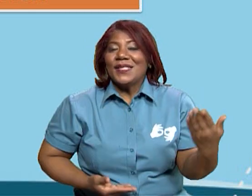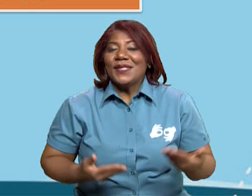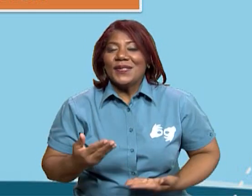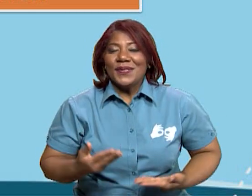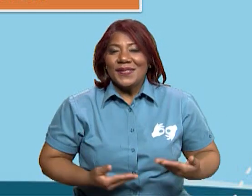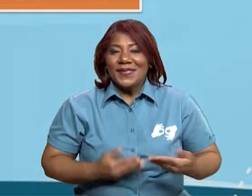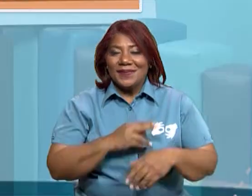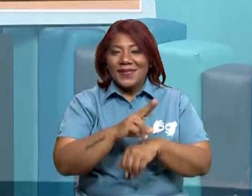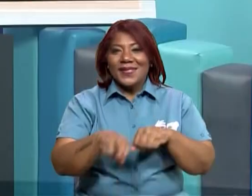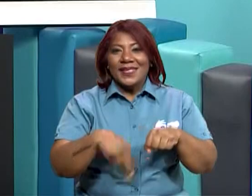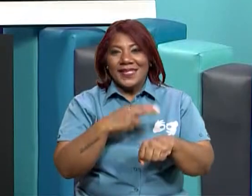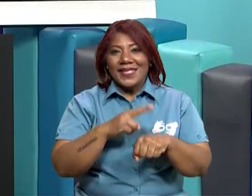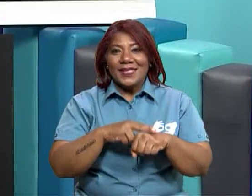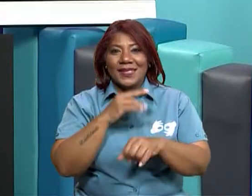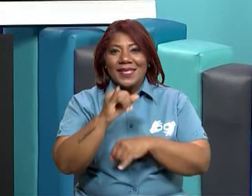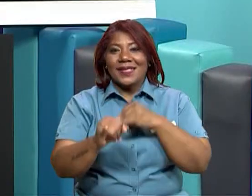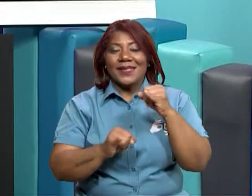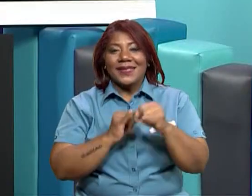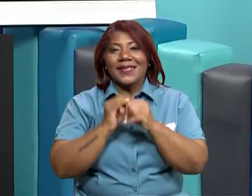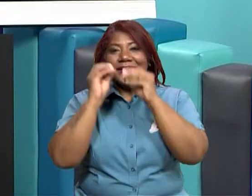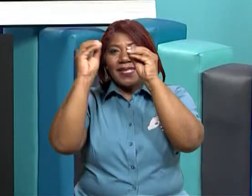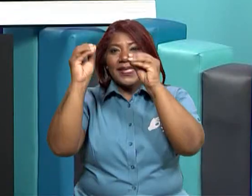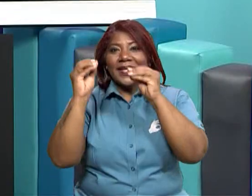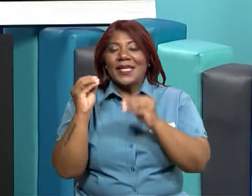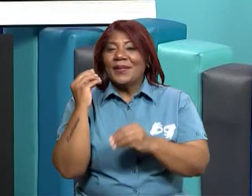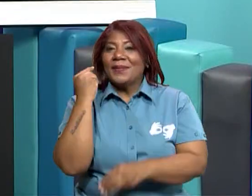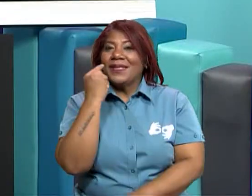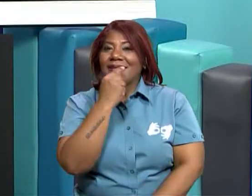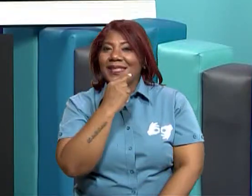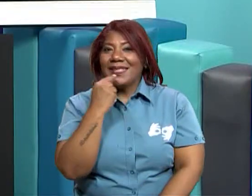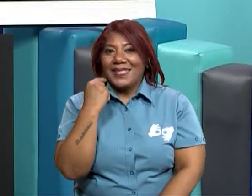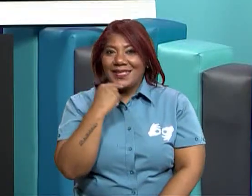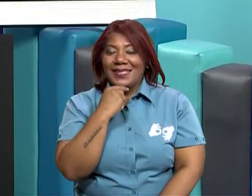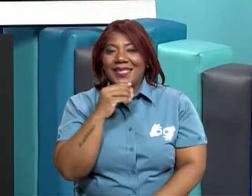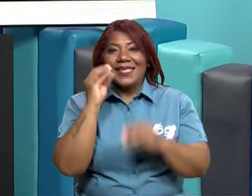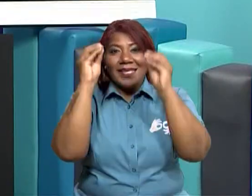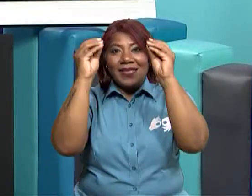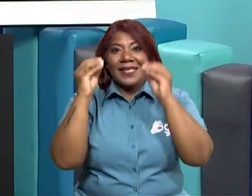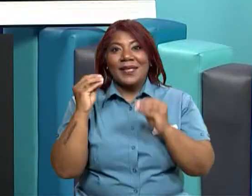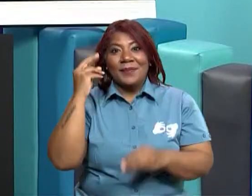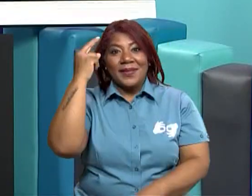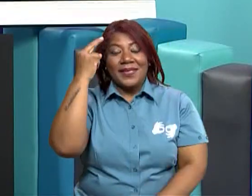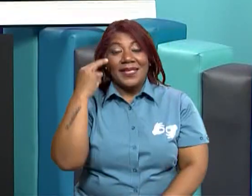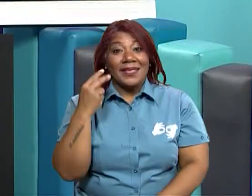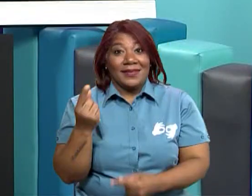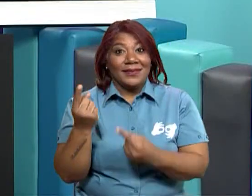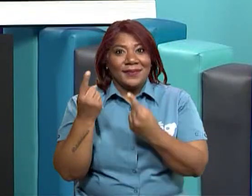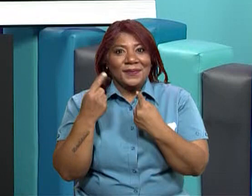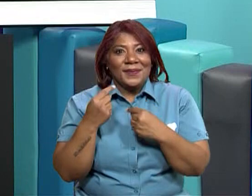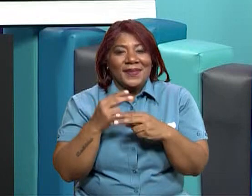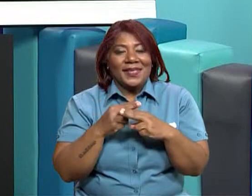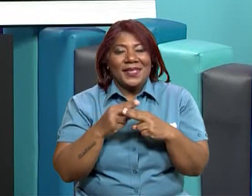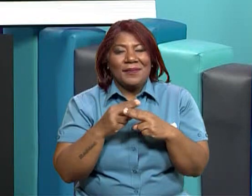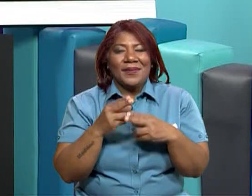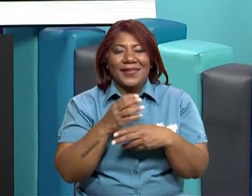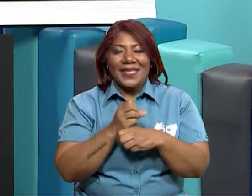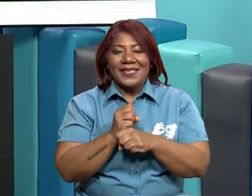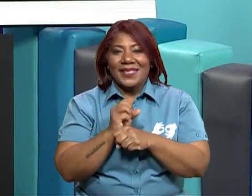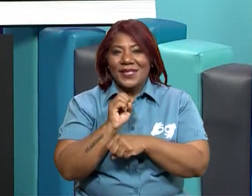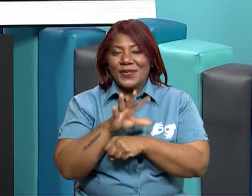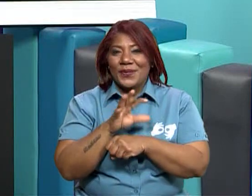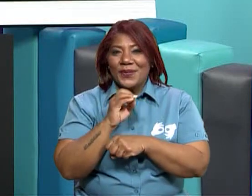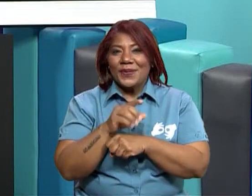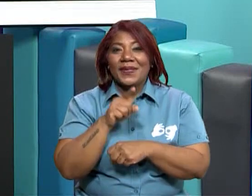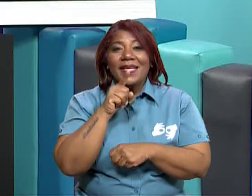e internacional. Soy su maestra Zaira González y la maestra Nati también les va a ayudar a realizar ciertos trabajos que